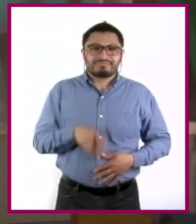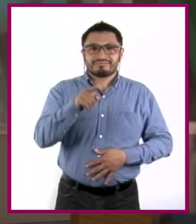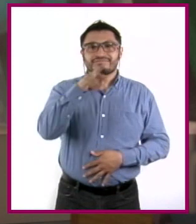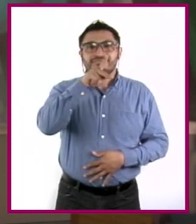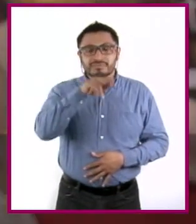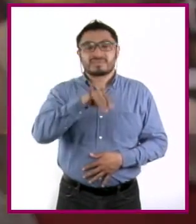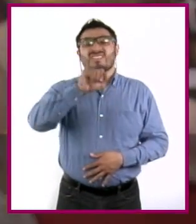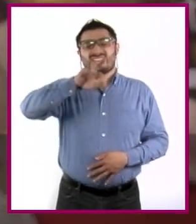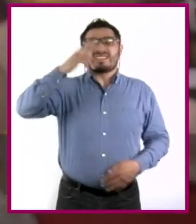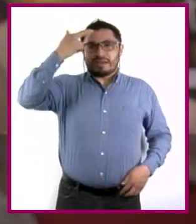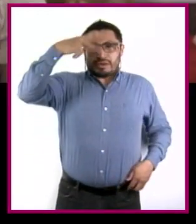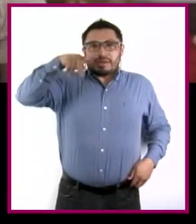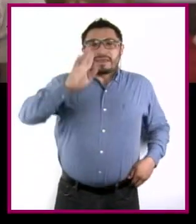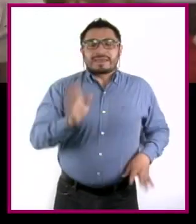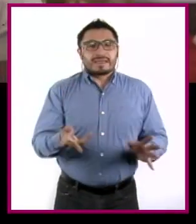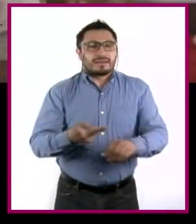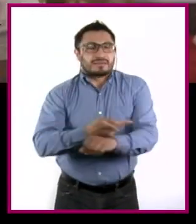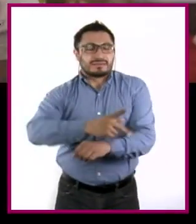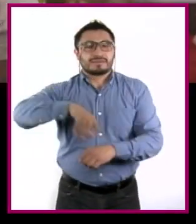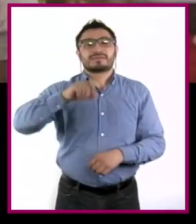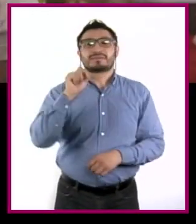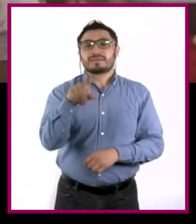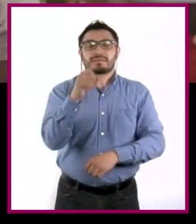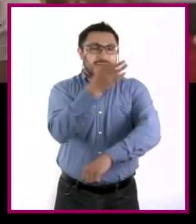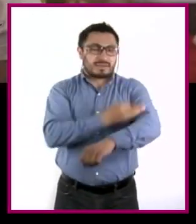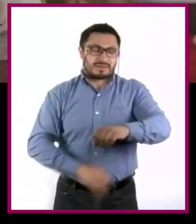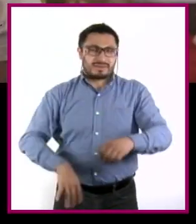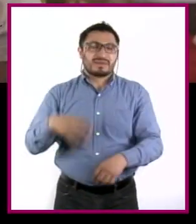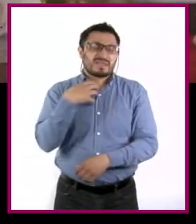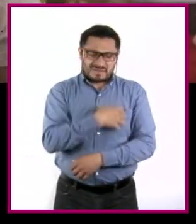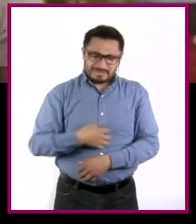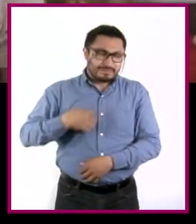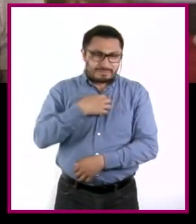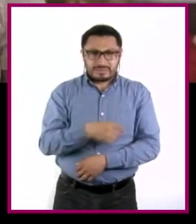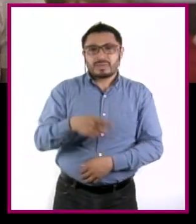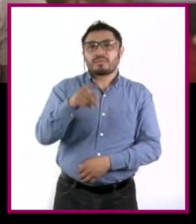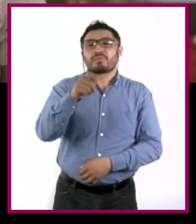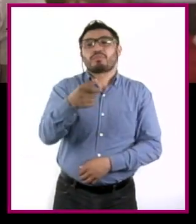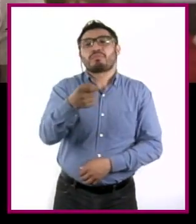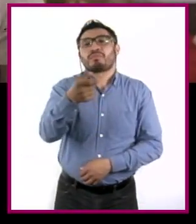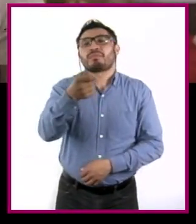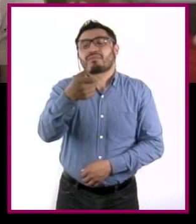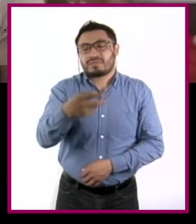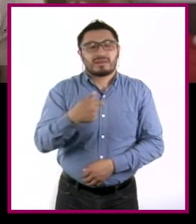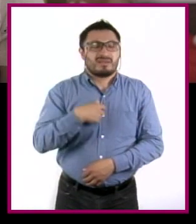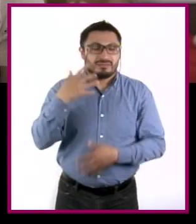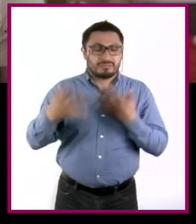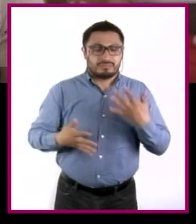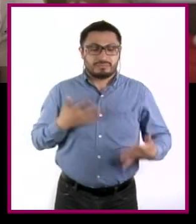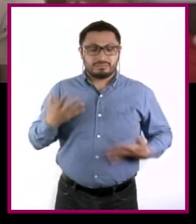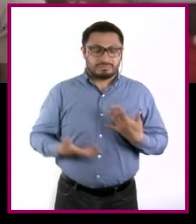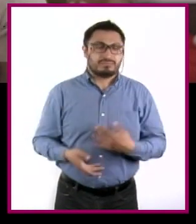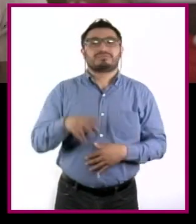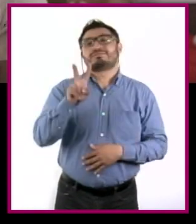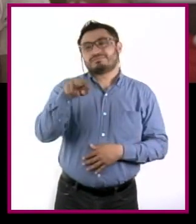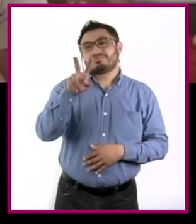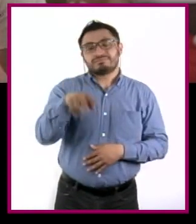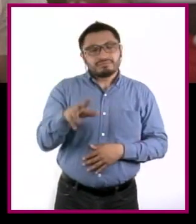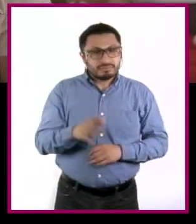ya pasó. Además, esa tarde estuvo genial, ¿eh? Pocas veces me he divertido tanto. Eso sí, que ni qué.